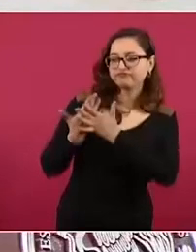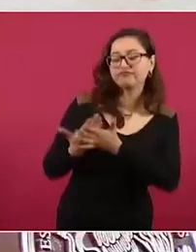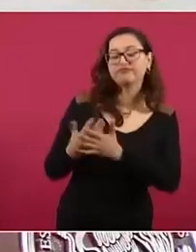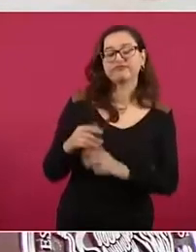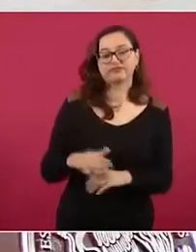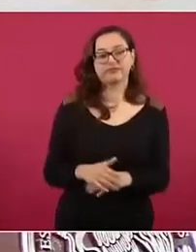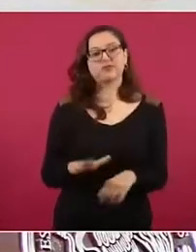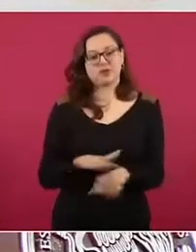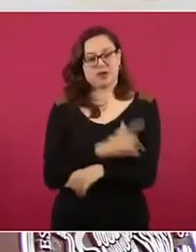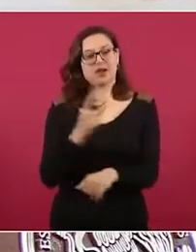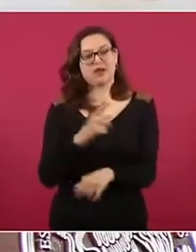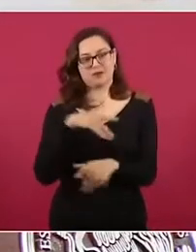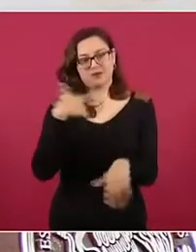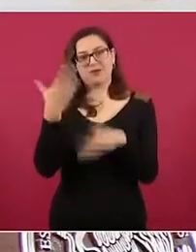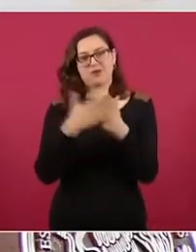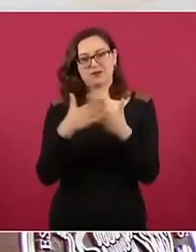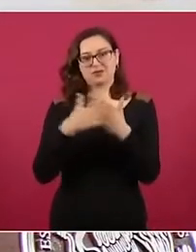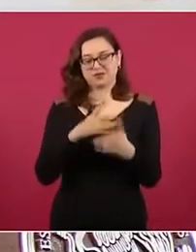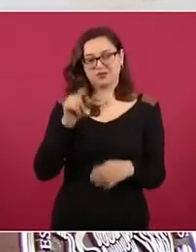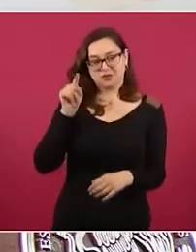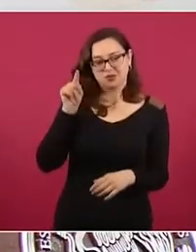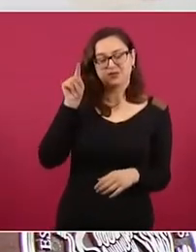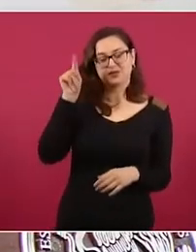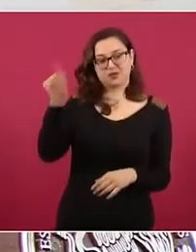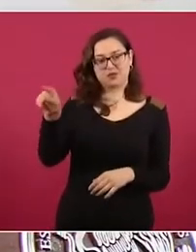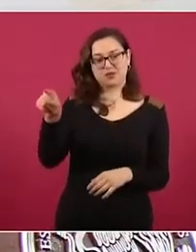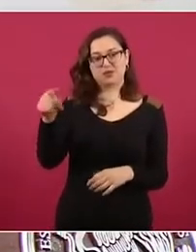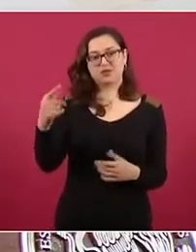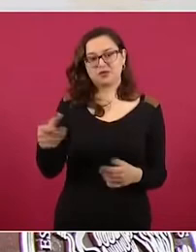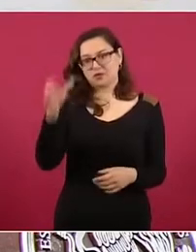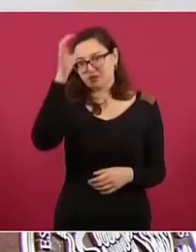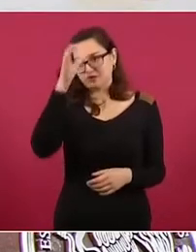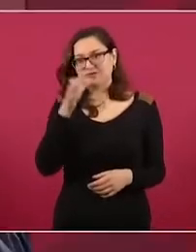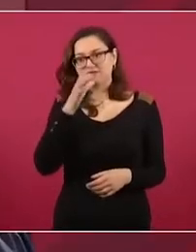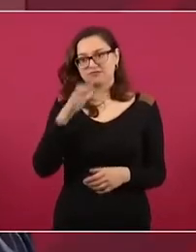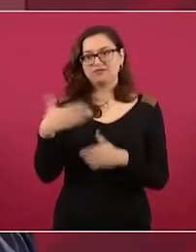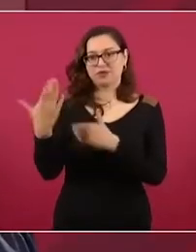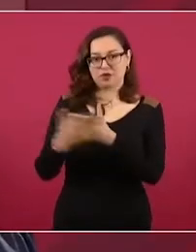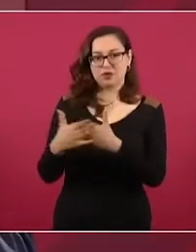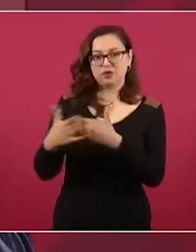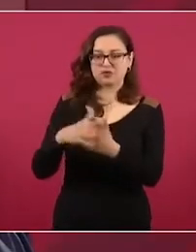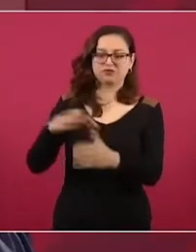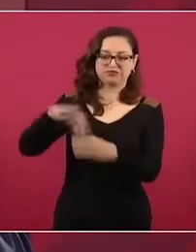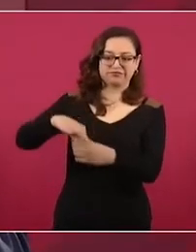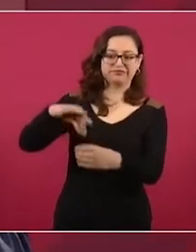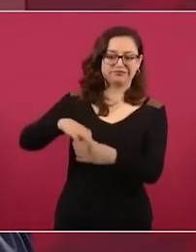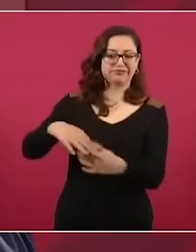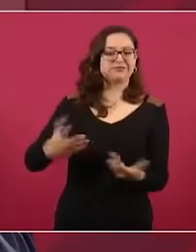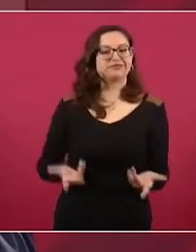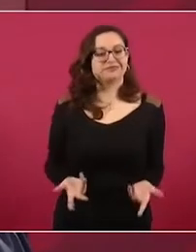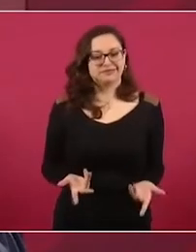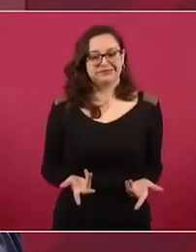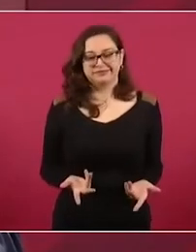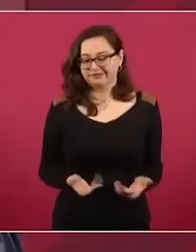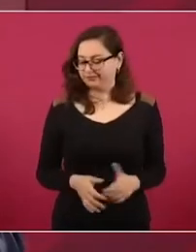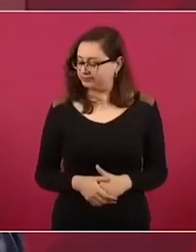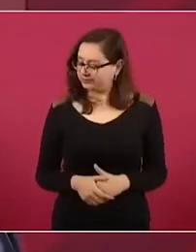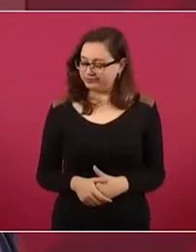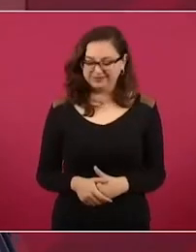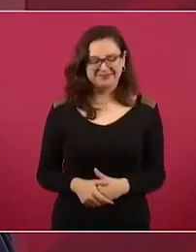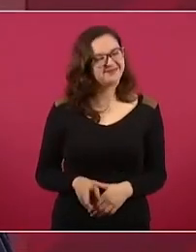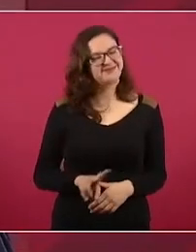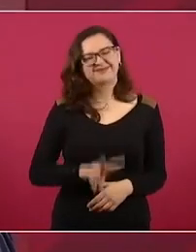Entonces, van a querer, porque eso es lo peor todavía,